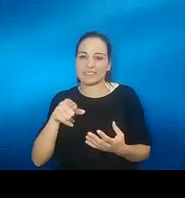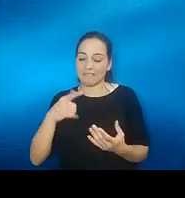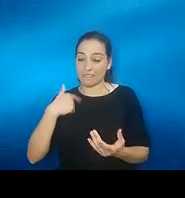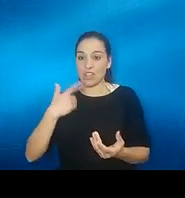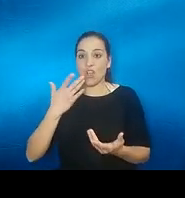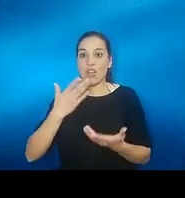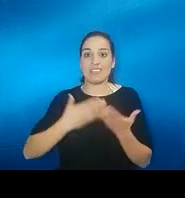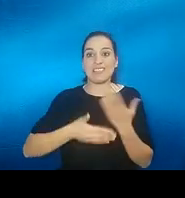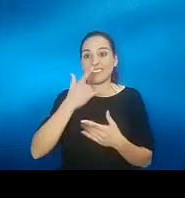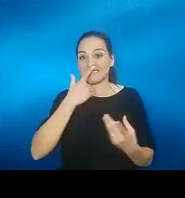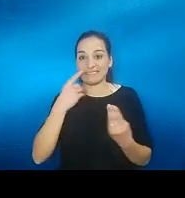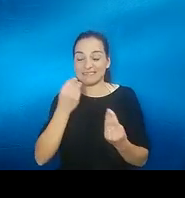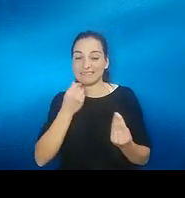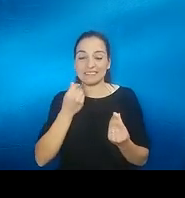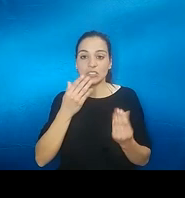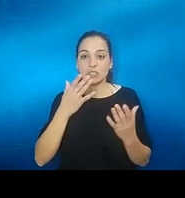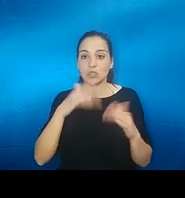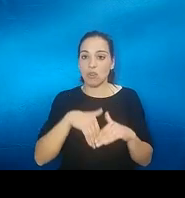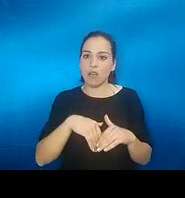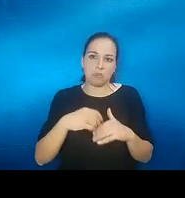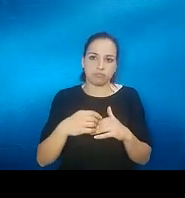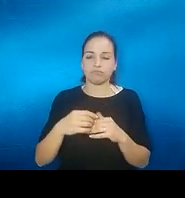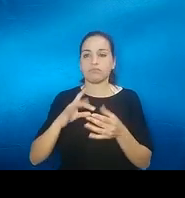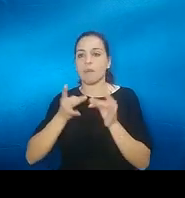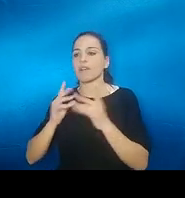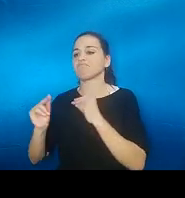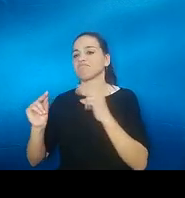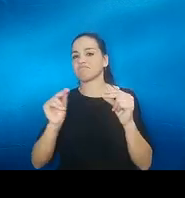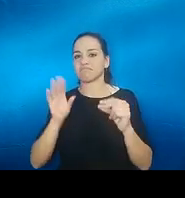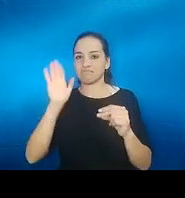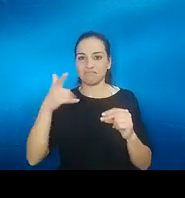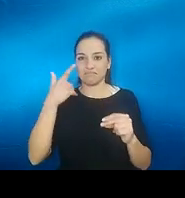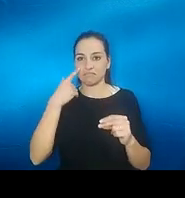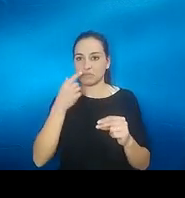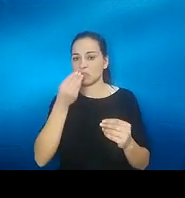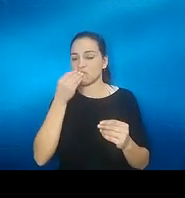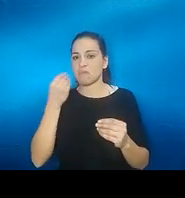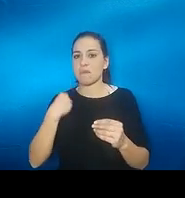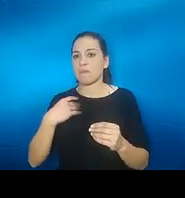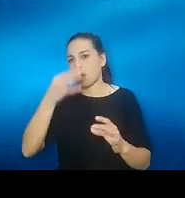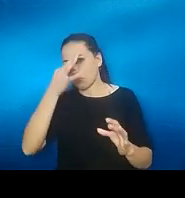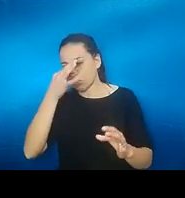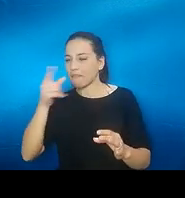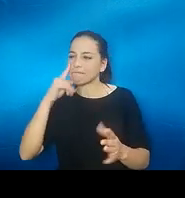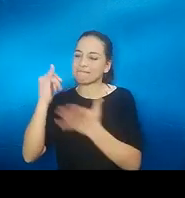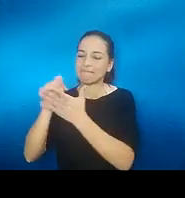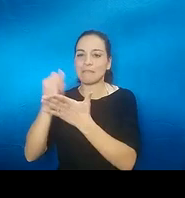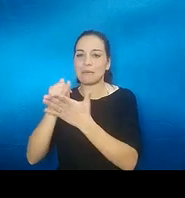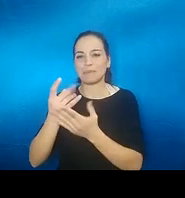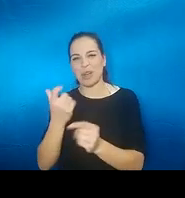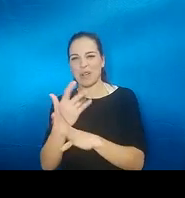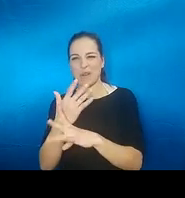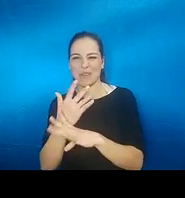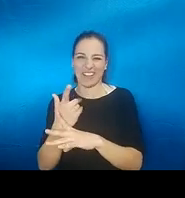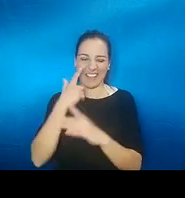a favor si habláis con los amigos y decís pruebas a comer lo mismo que yo pero te apató la nariz podéis jugar a